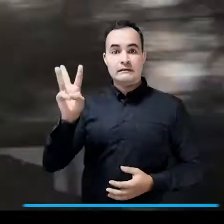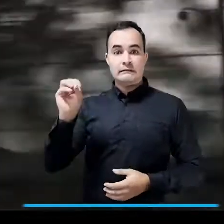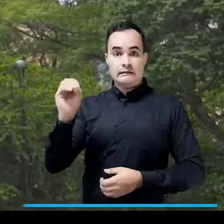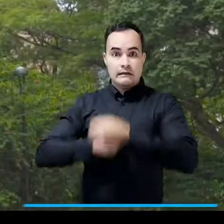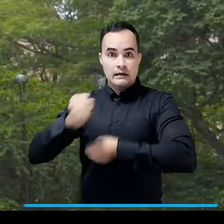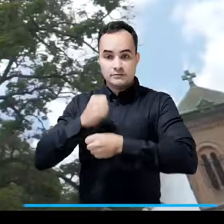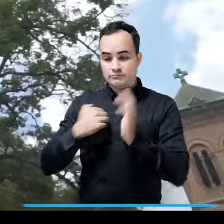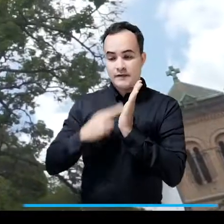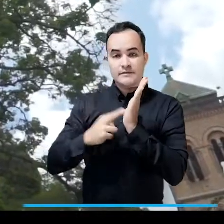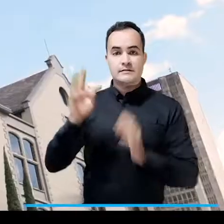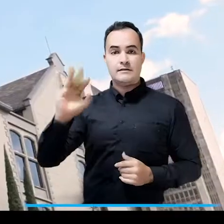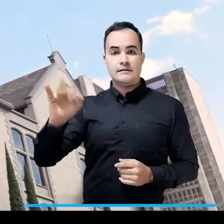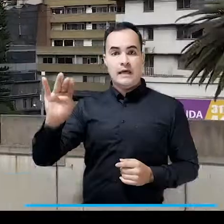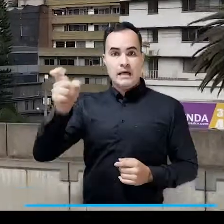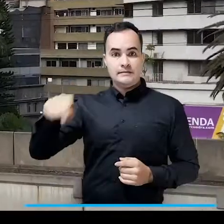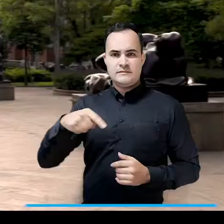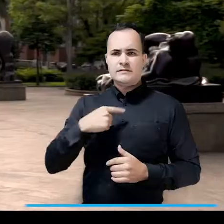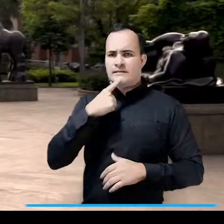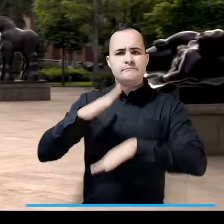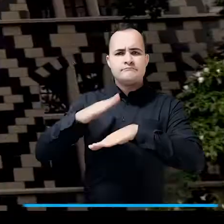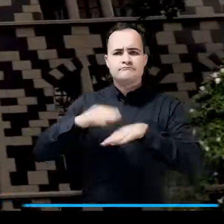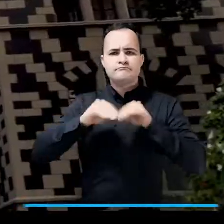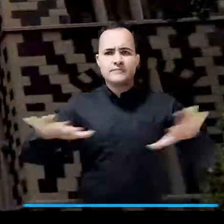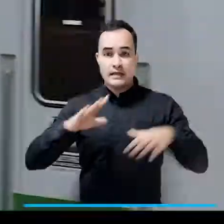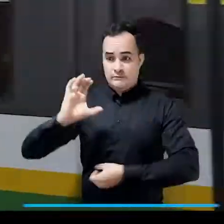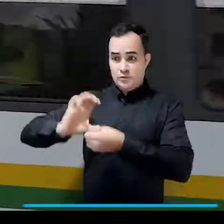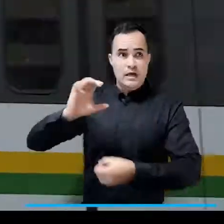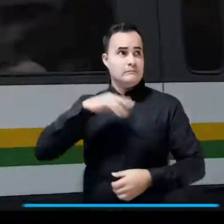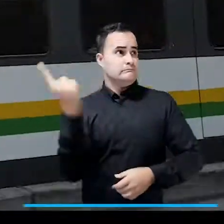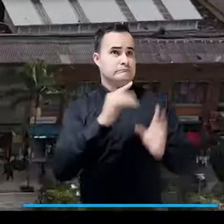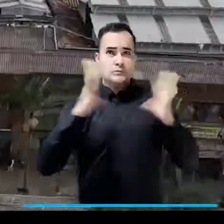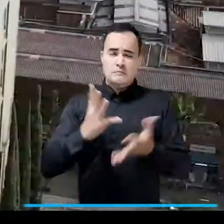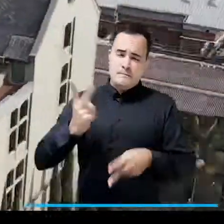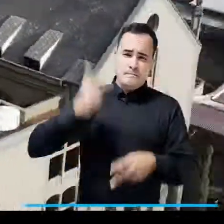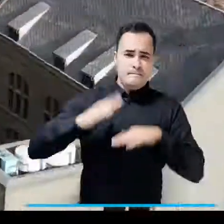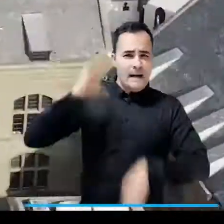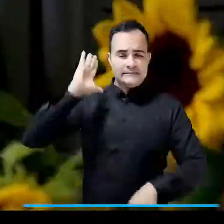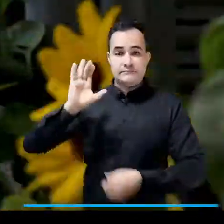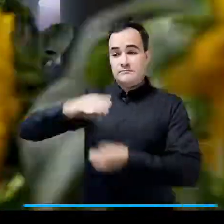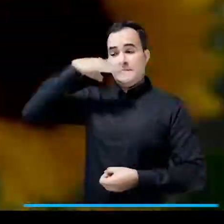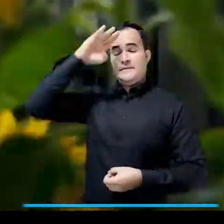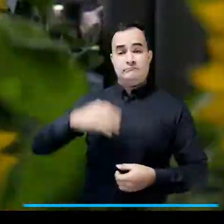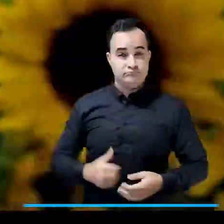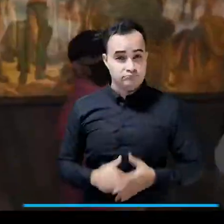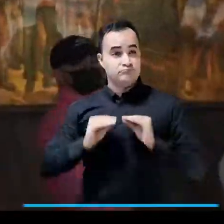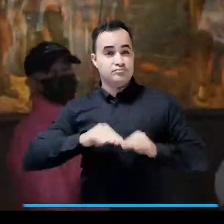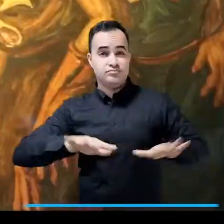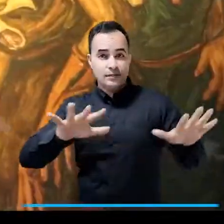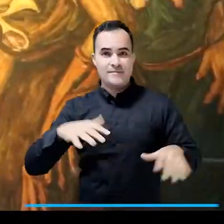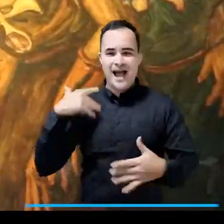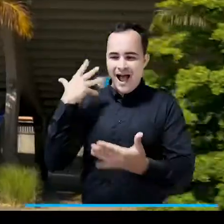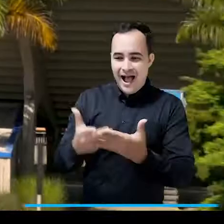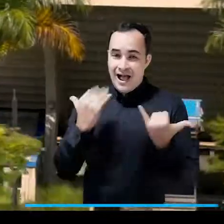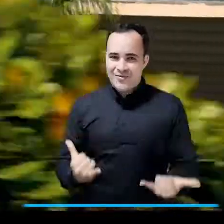Hace tres décadas la revista Times nos catalogaba como la ciudad más peligrosa del mundo. Hoy tenemos otra